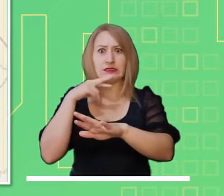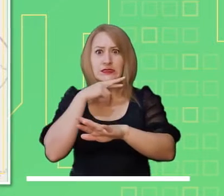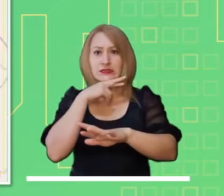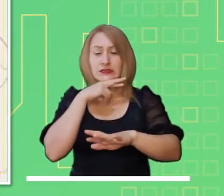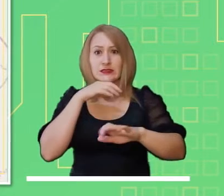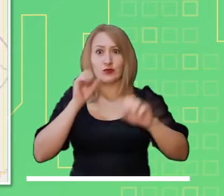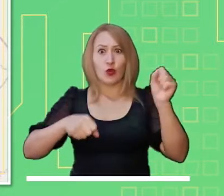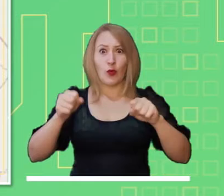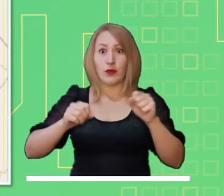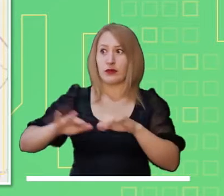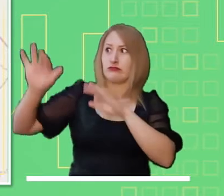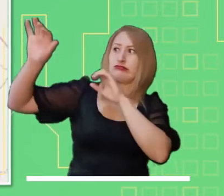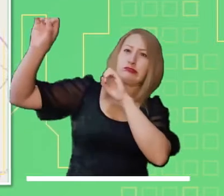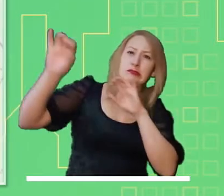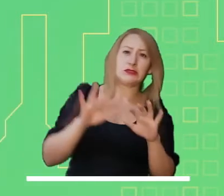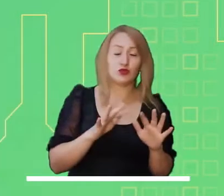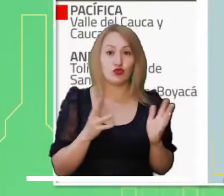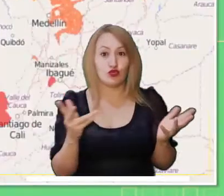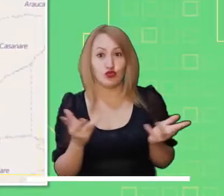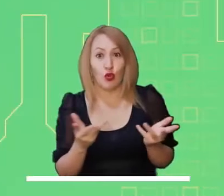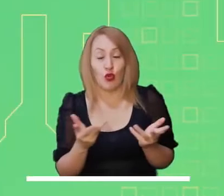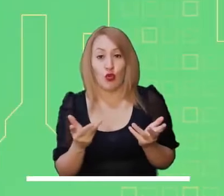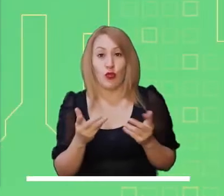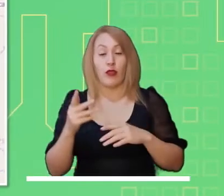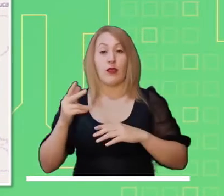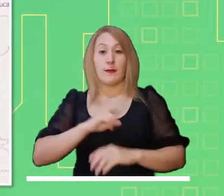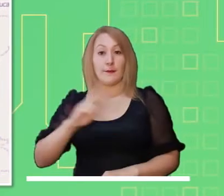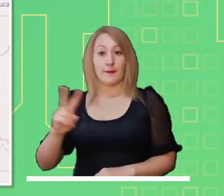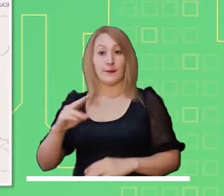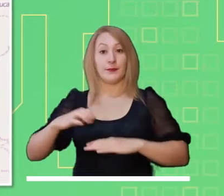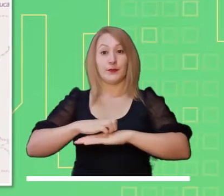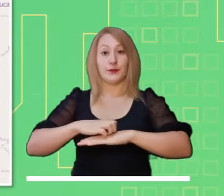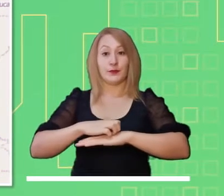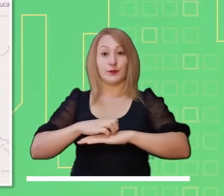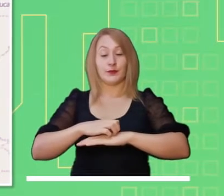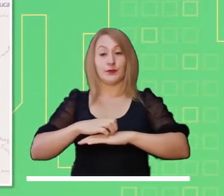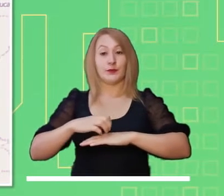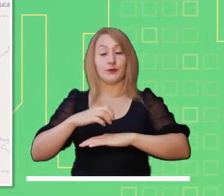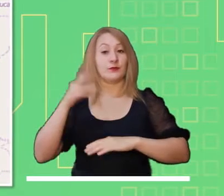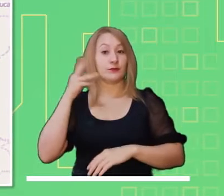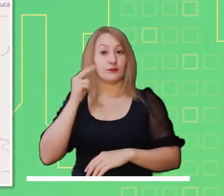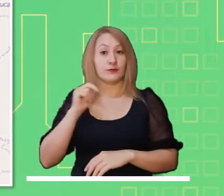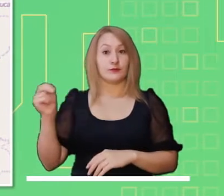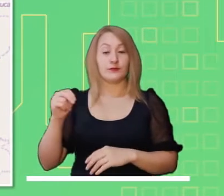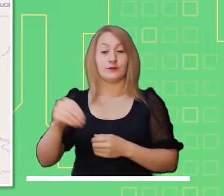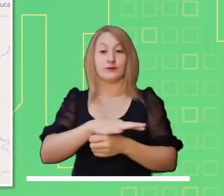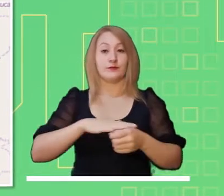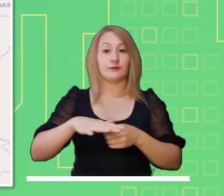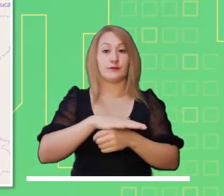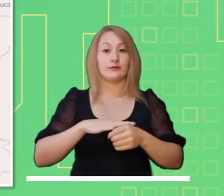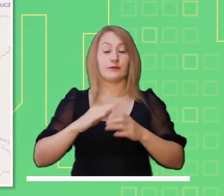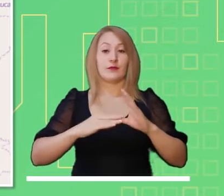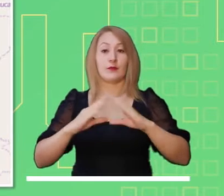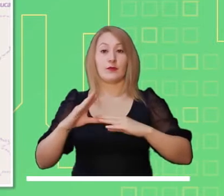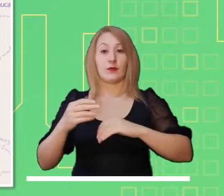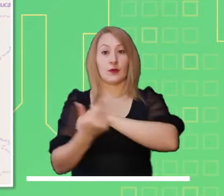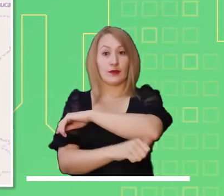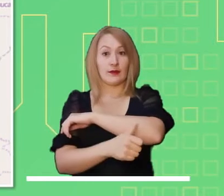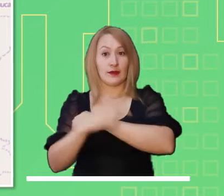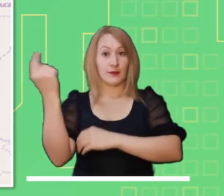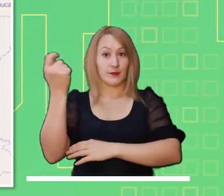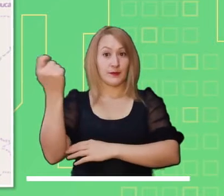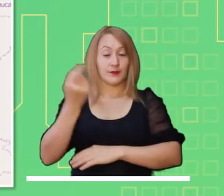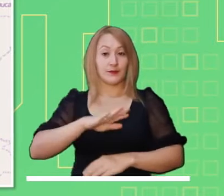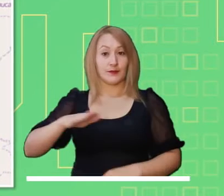la altura del municipio de Tauramena. Alerta roja por probabilidad de deslizamientos en Valle del Cauca, Tolima,